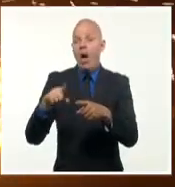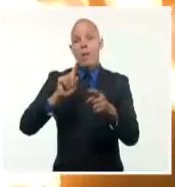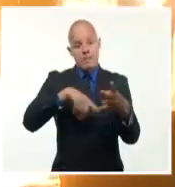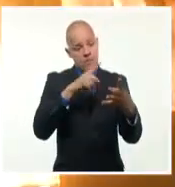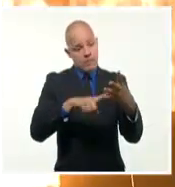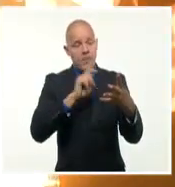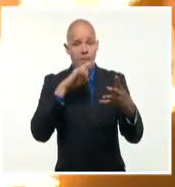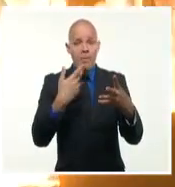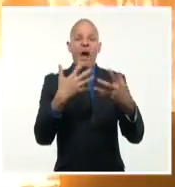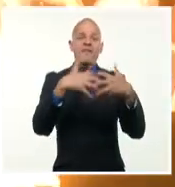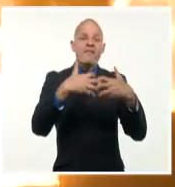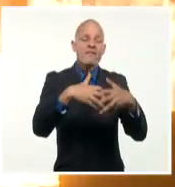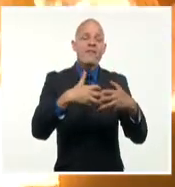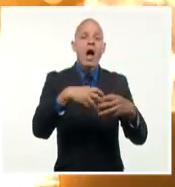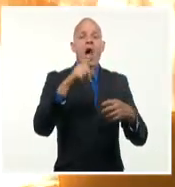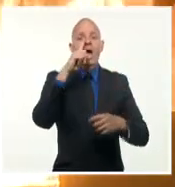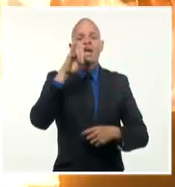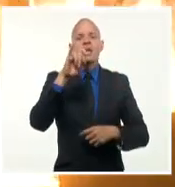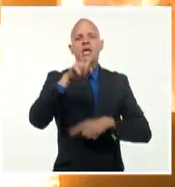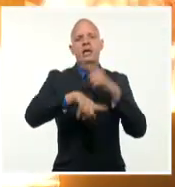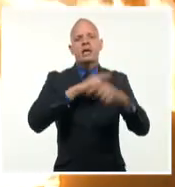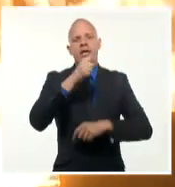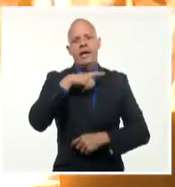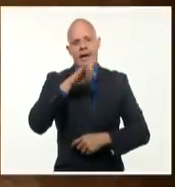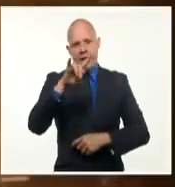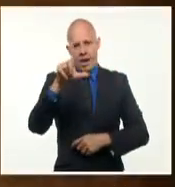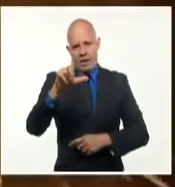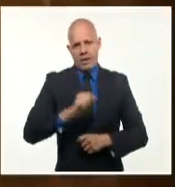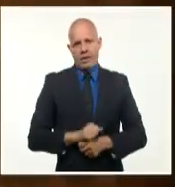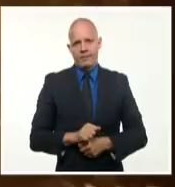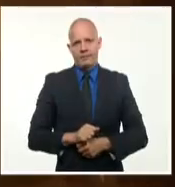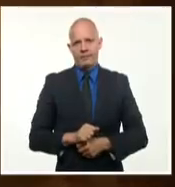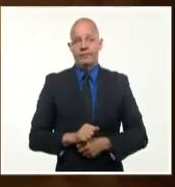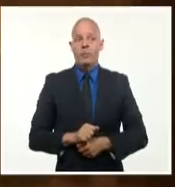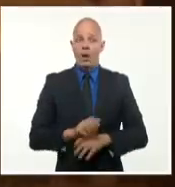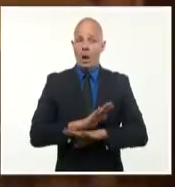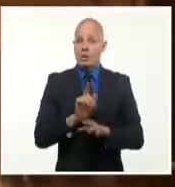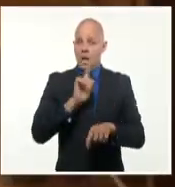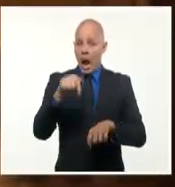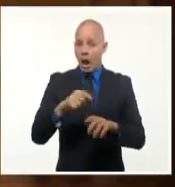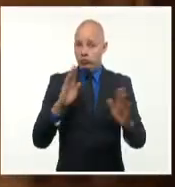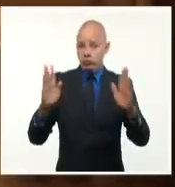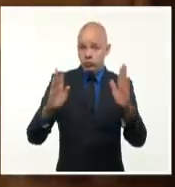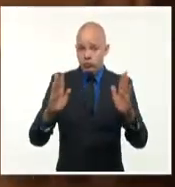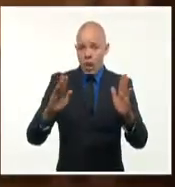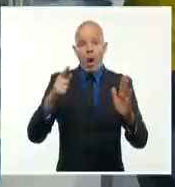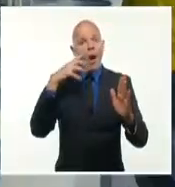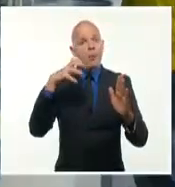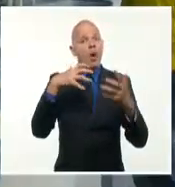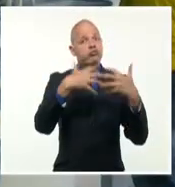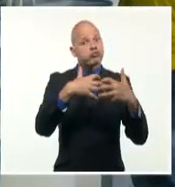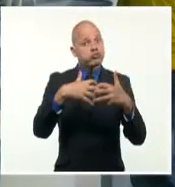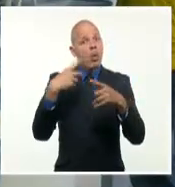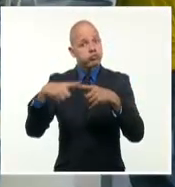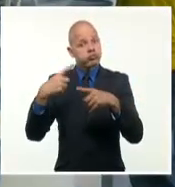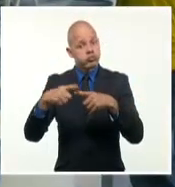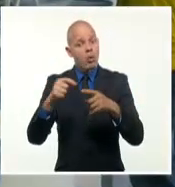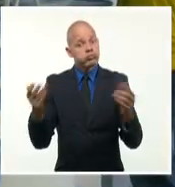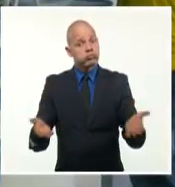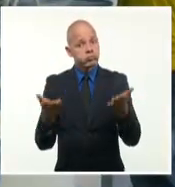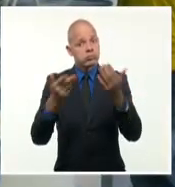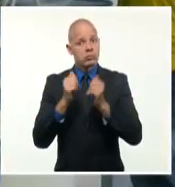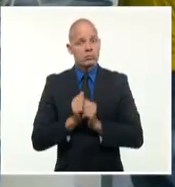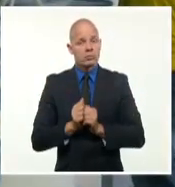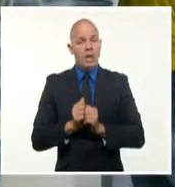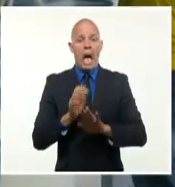Productividad, objetividad e innovación son claves para Cuba en los momentos actuales. En medio de la actualización del modelo y las medidas que se toman en la nación,